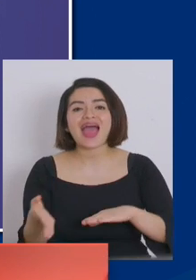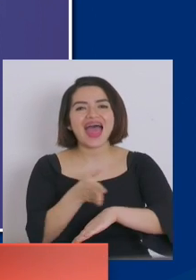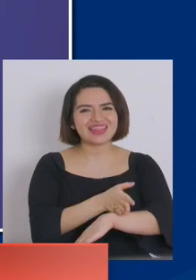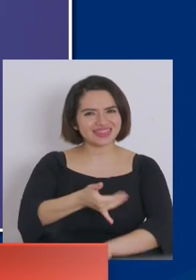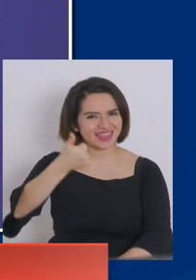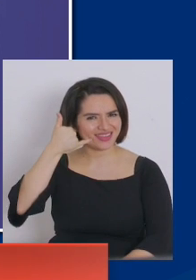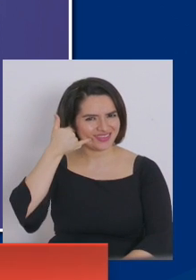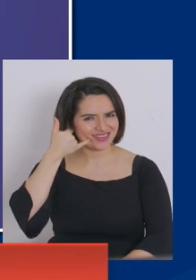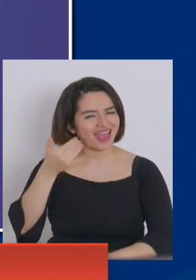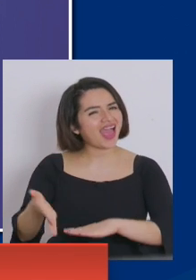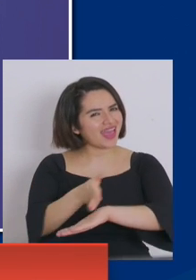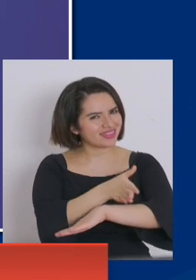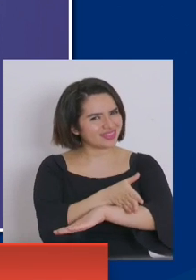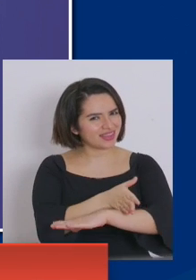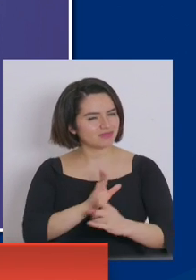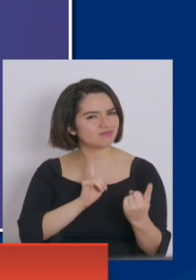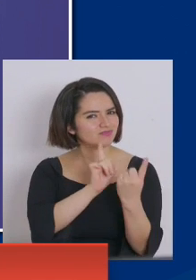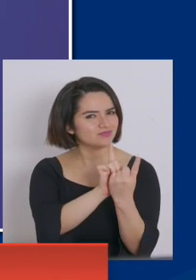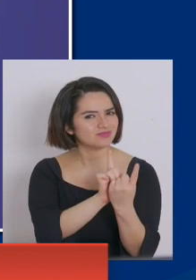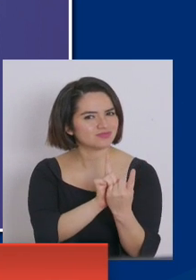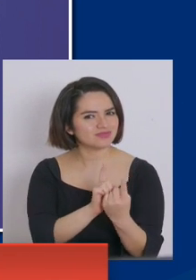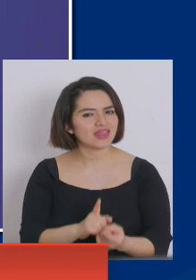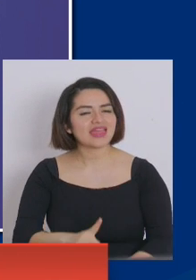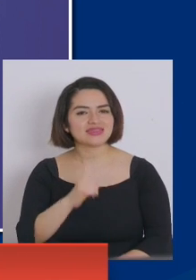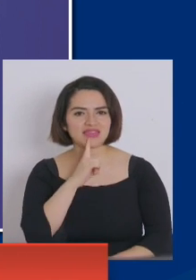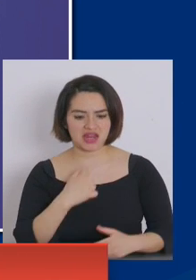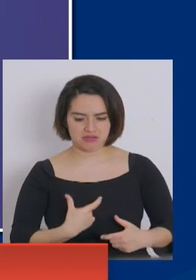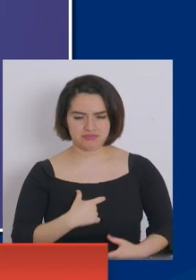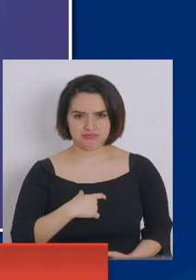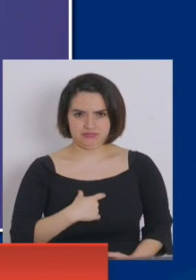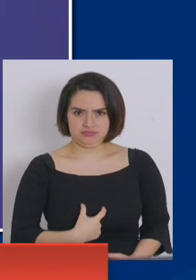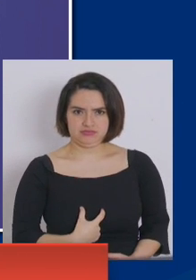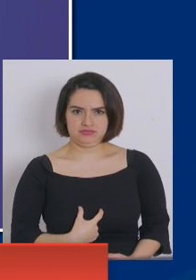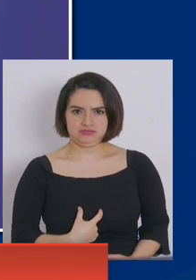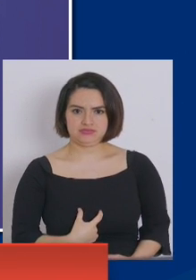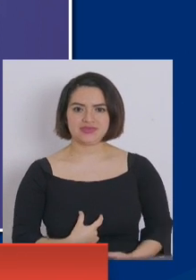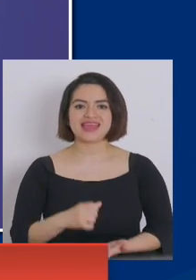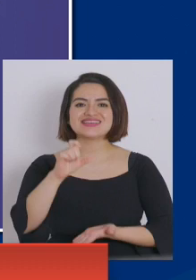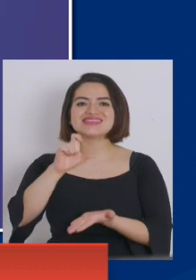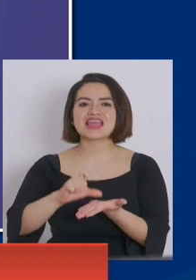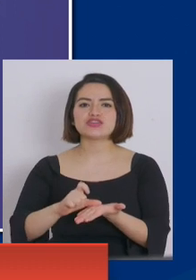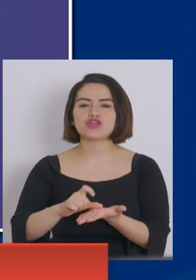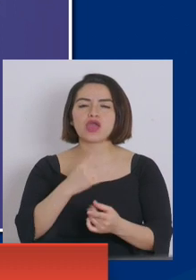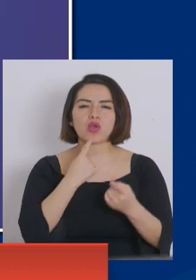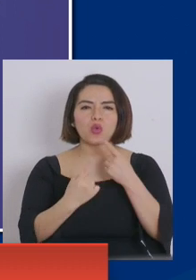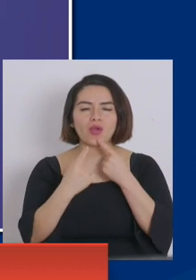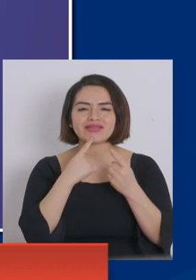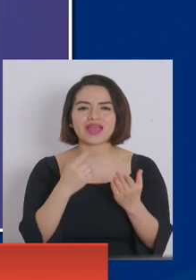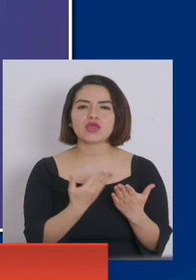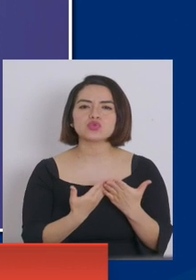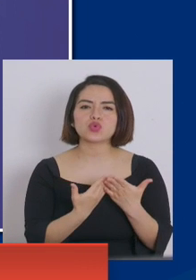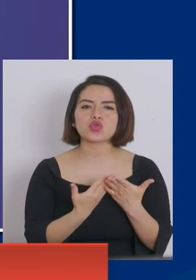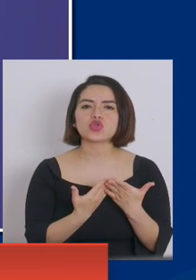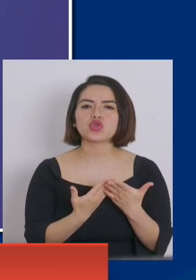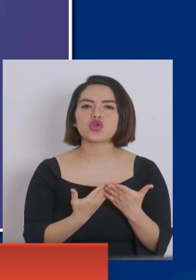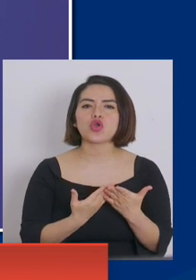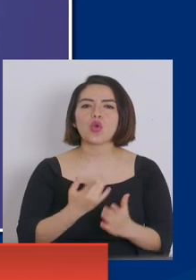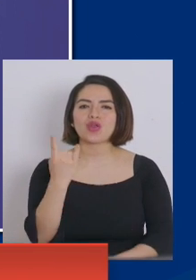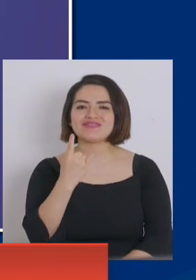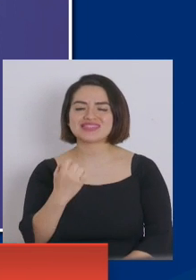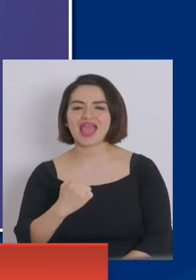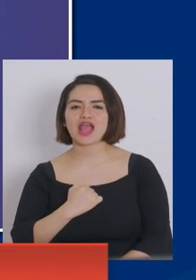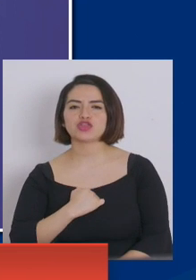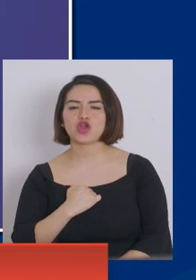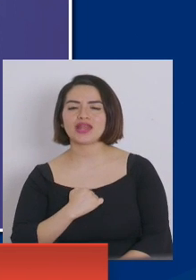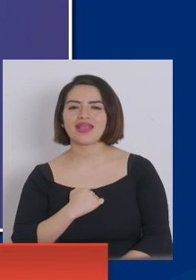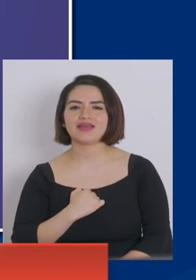al llamado telefónico, tienen credenciales, son del Centro de Encuestas y Entudios Longitudinales de la Universidad Católica